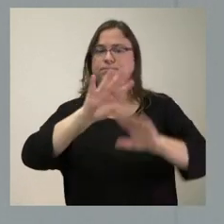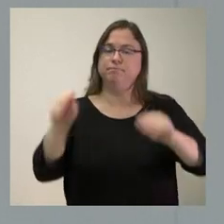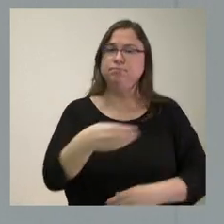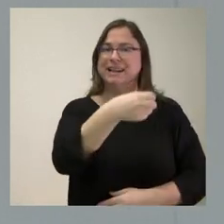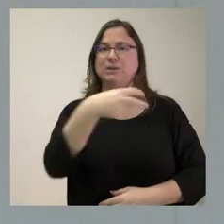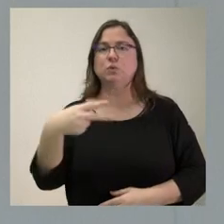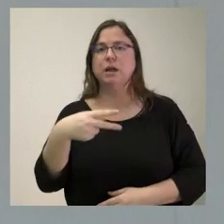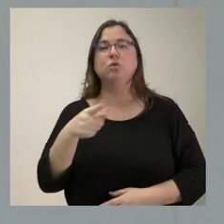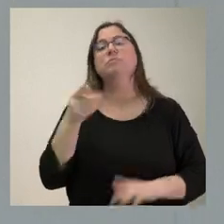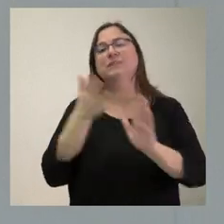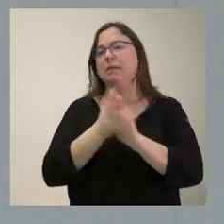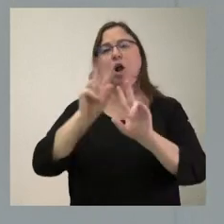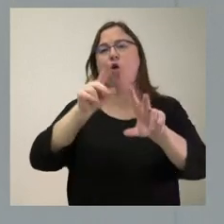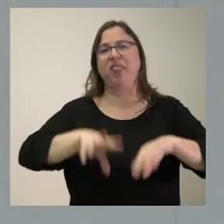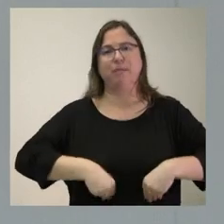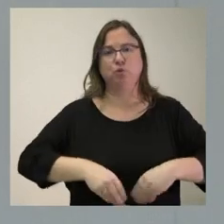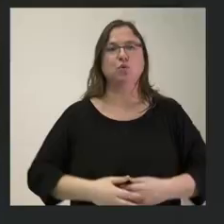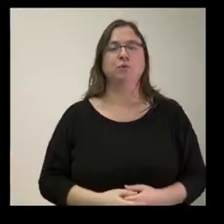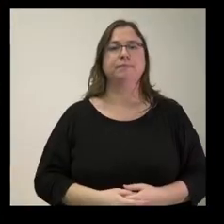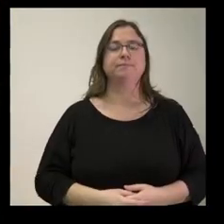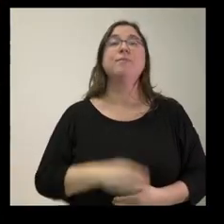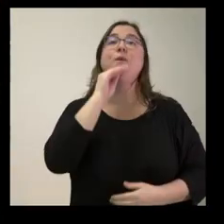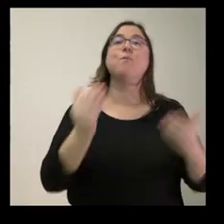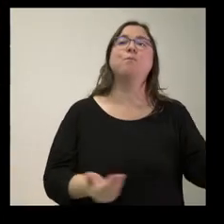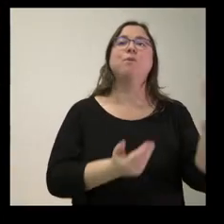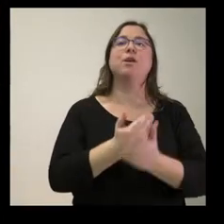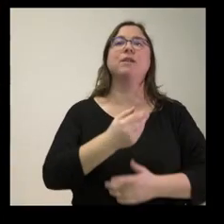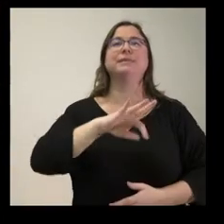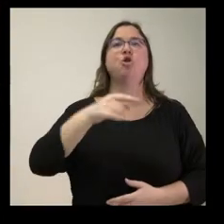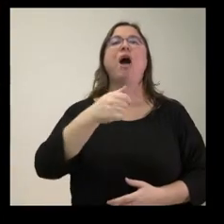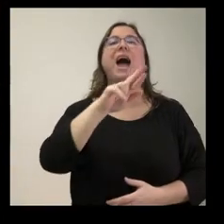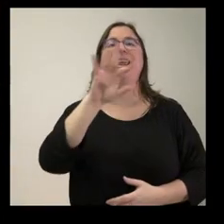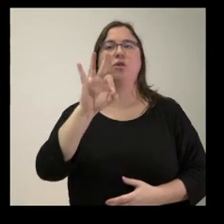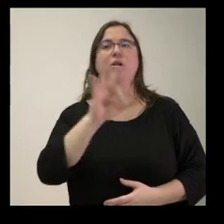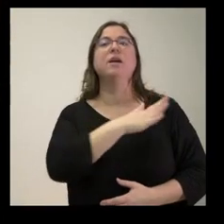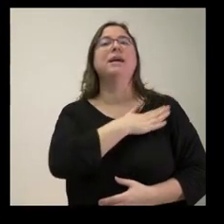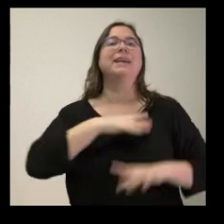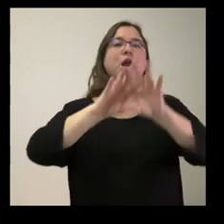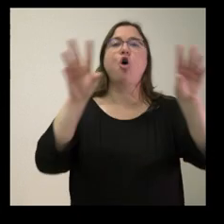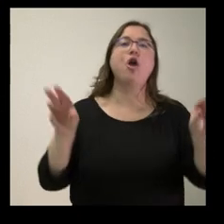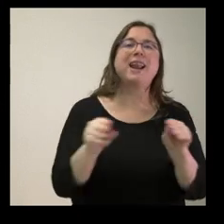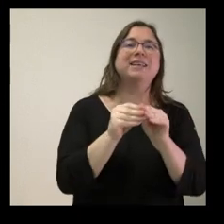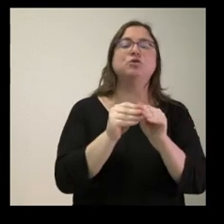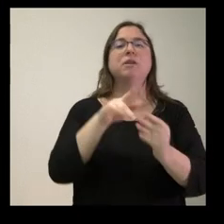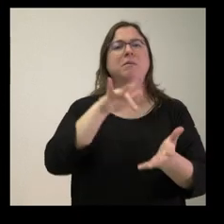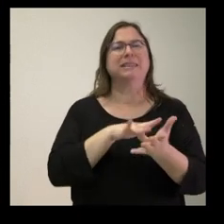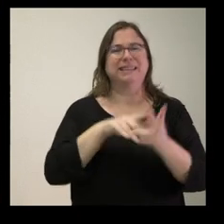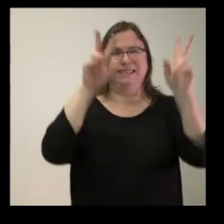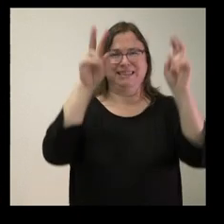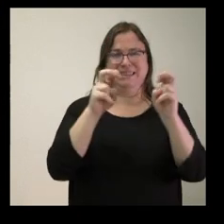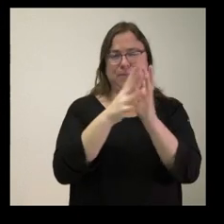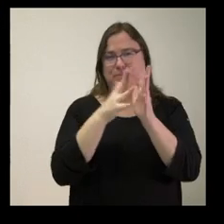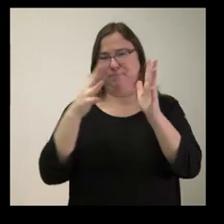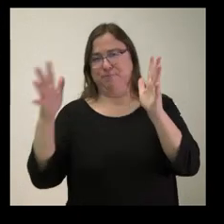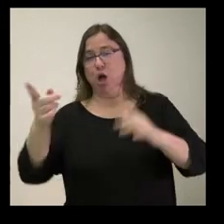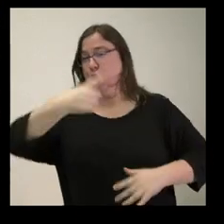les digo, es inadmisión. Buenos días, señor Garrido. Me gustaría, sobre todo, para intentar resumir el tema, porque llevamos una semana en la que ni